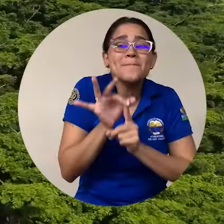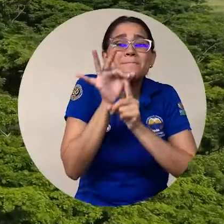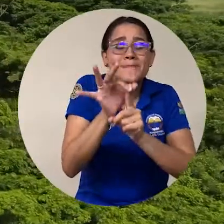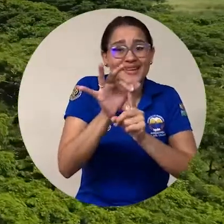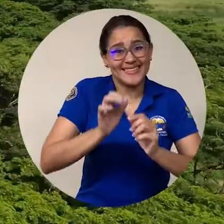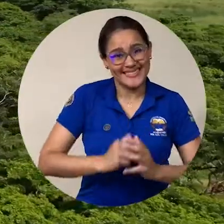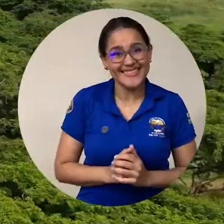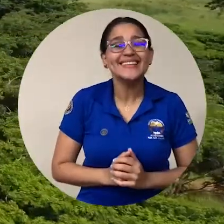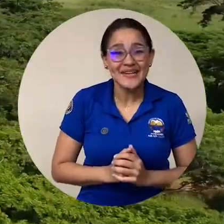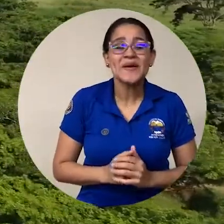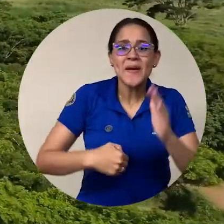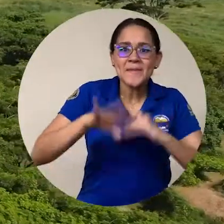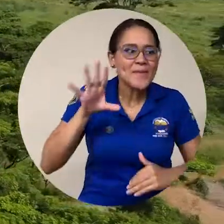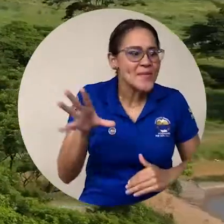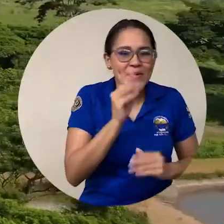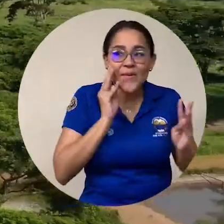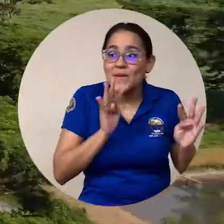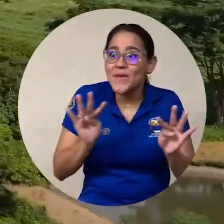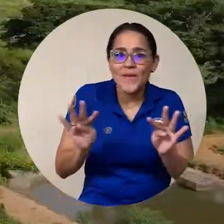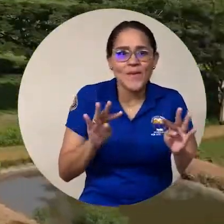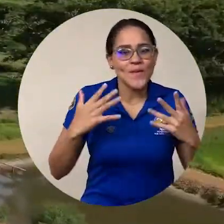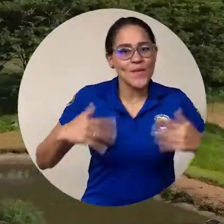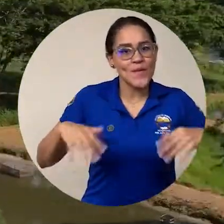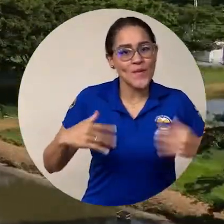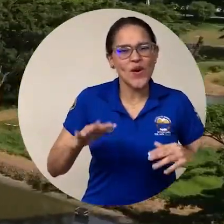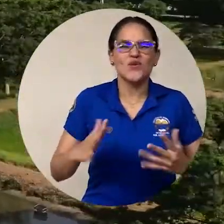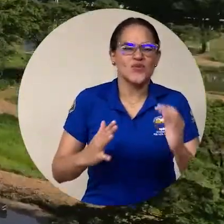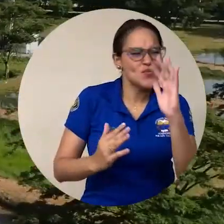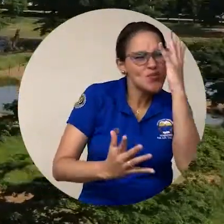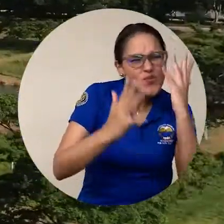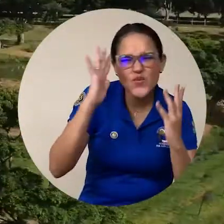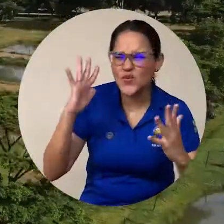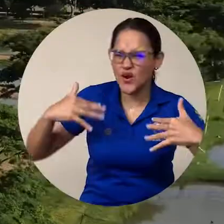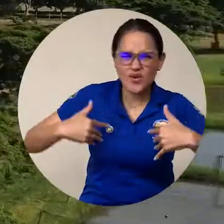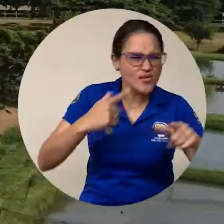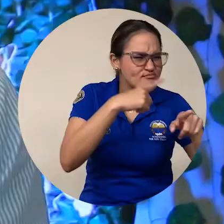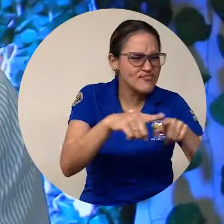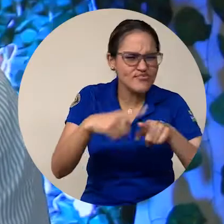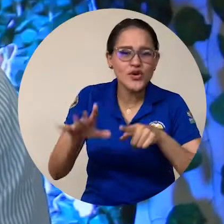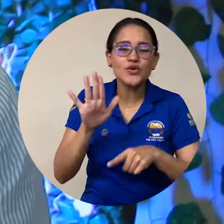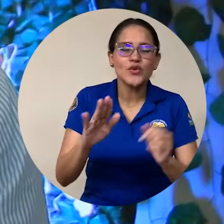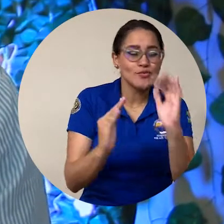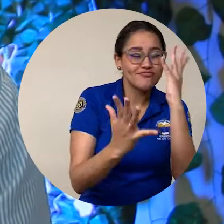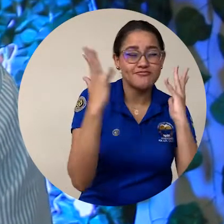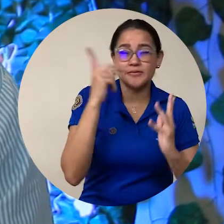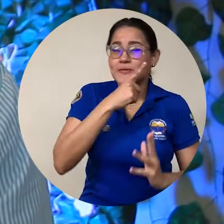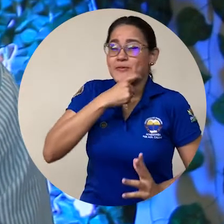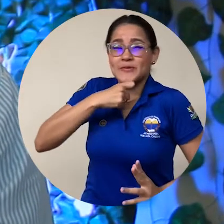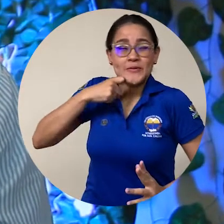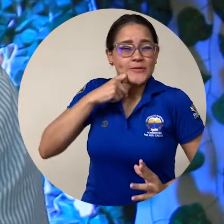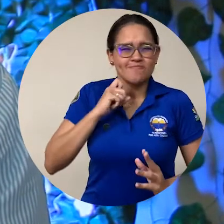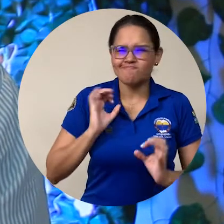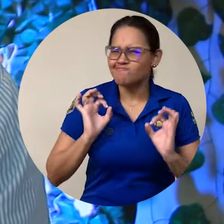en la que se pueda tener la representación de la flora típica de un bosque seco,